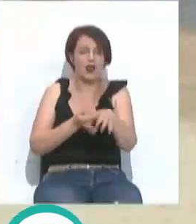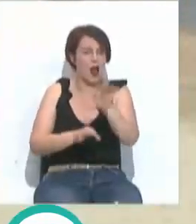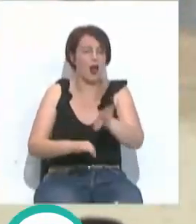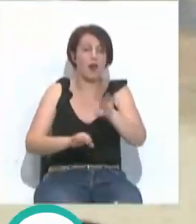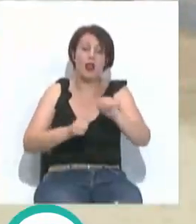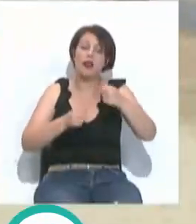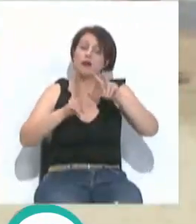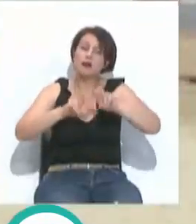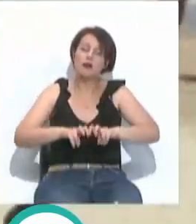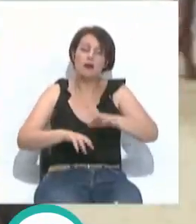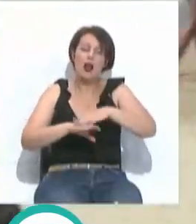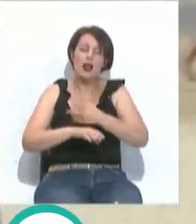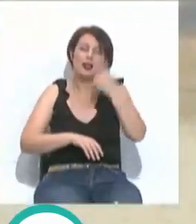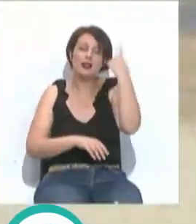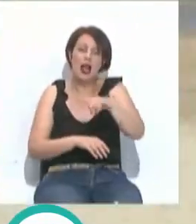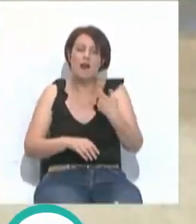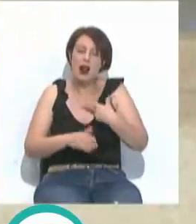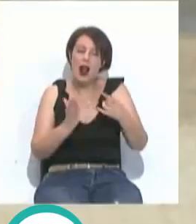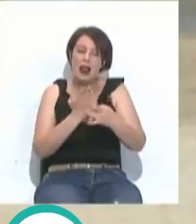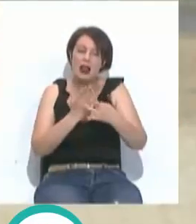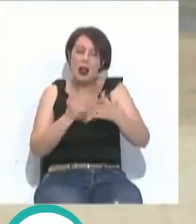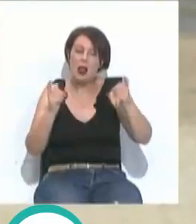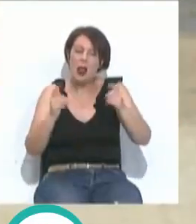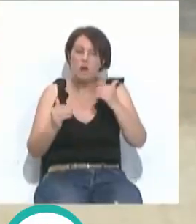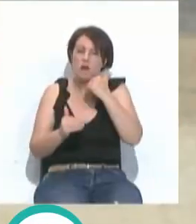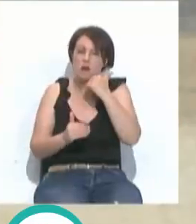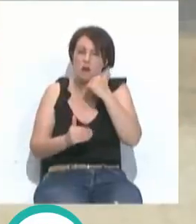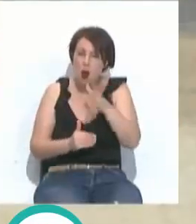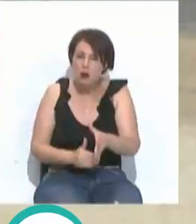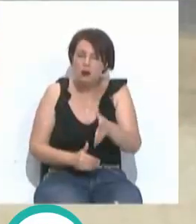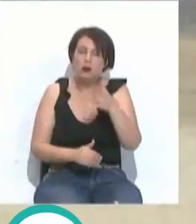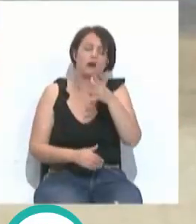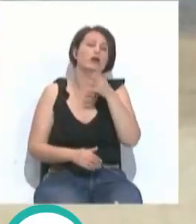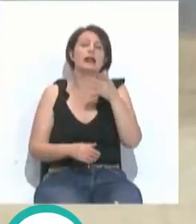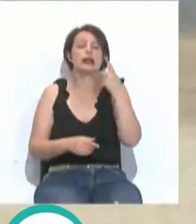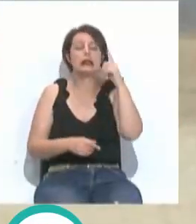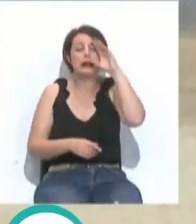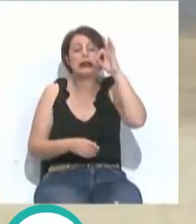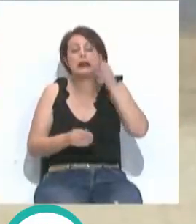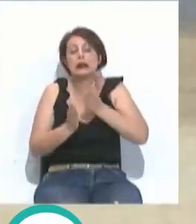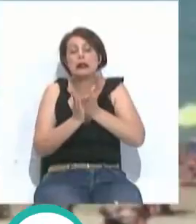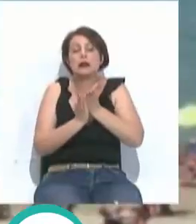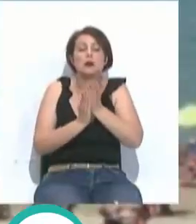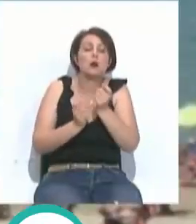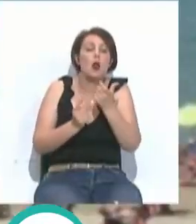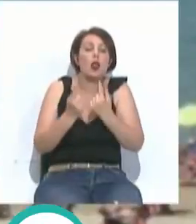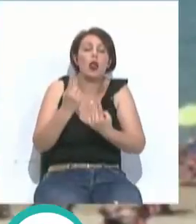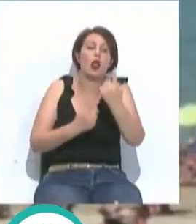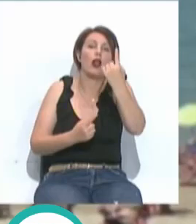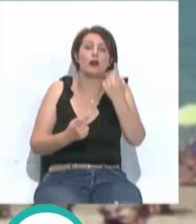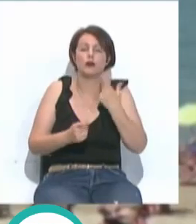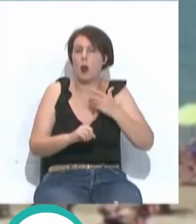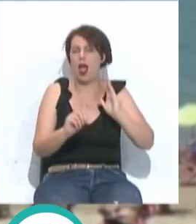investigación para encontrar el origen de la merma en la calidad que, según insisten, se trata de una ligera desviación que ha sido puntual